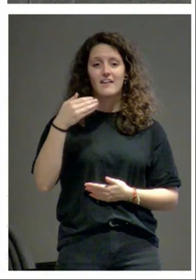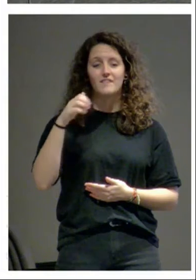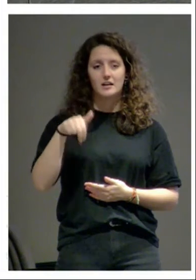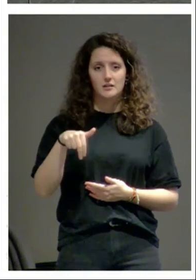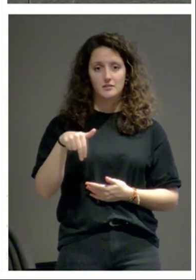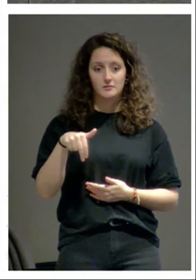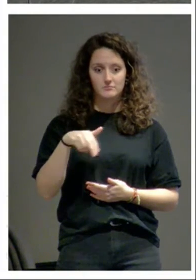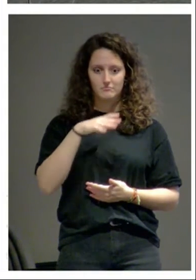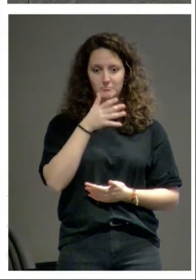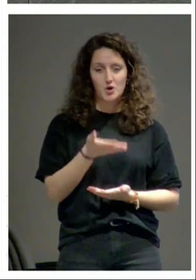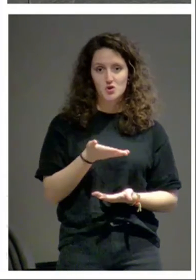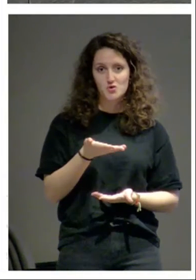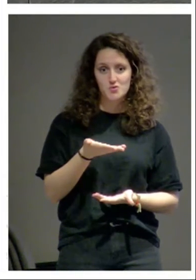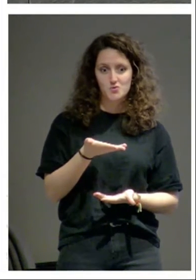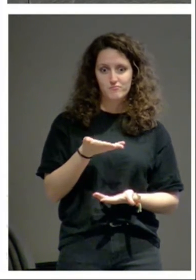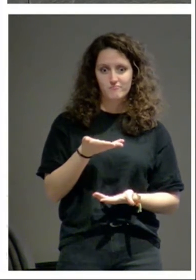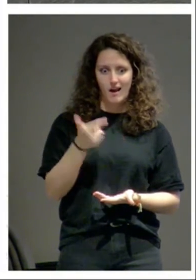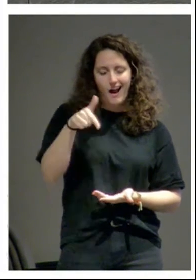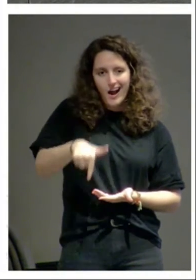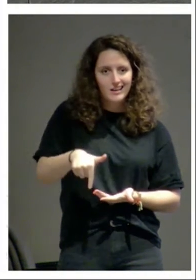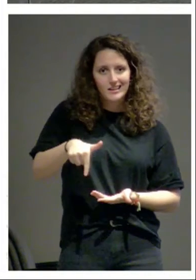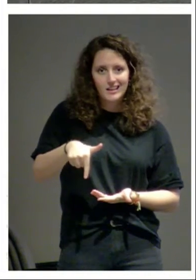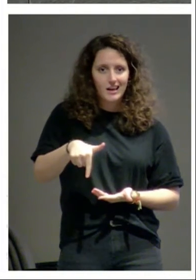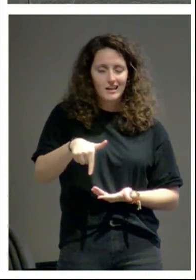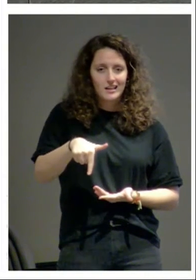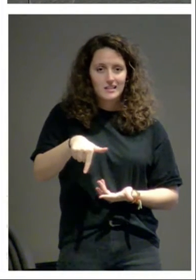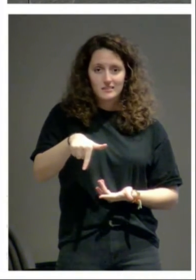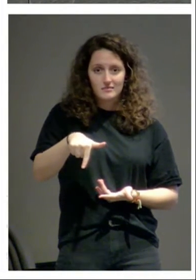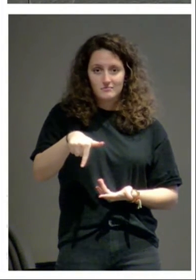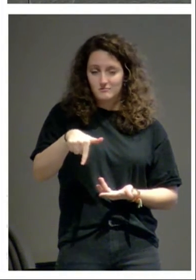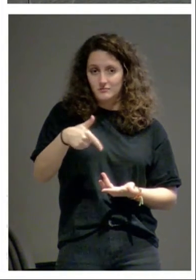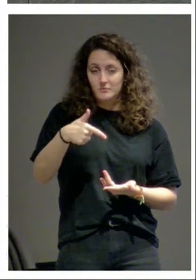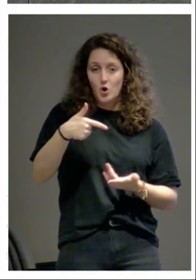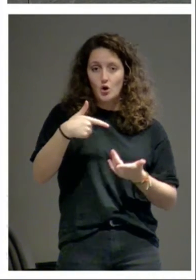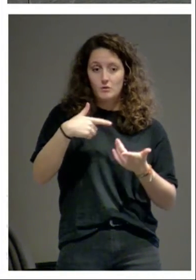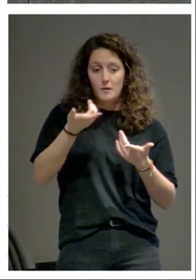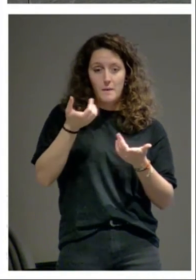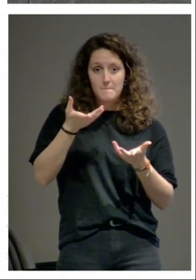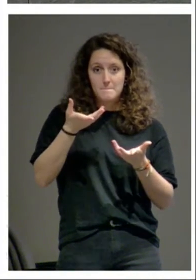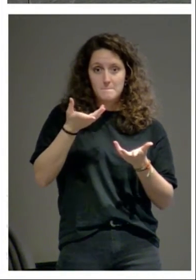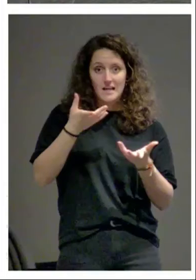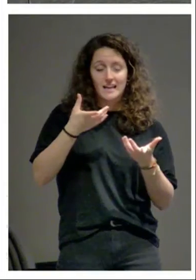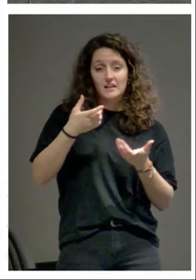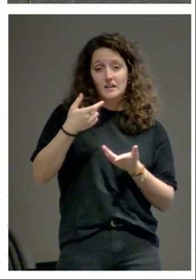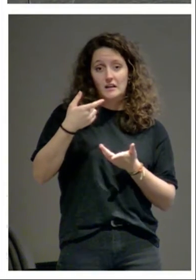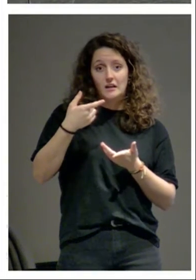aquí que manejase geometría aplicada al terreno